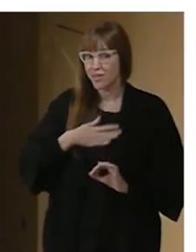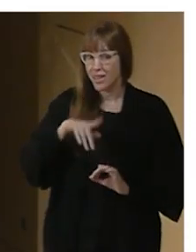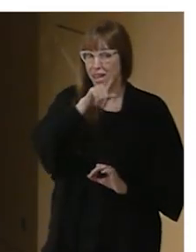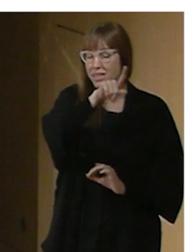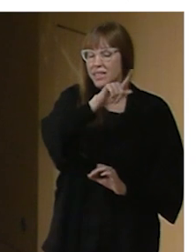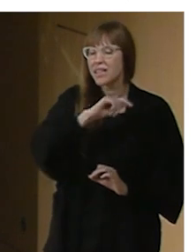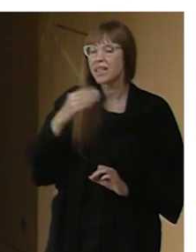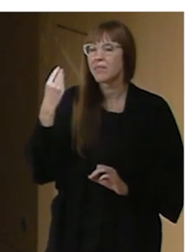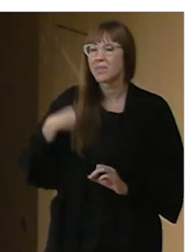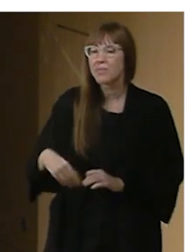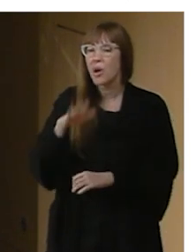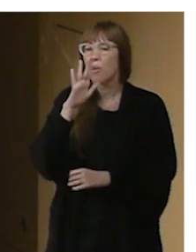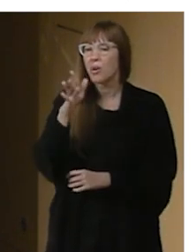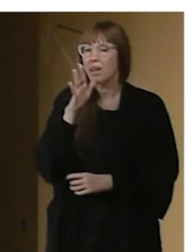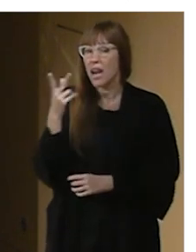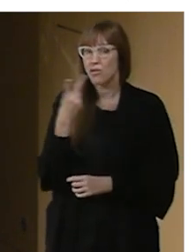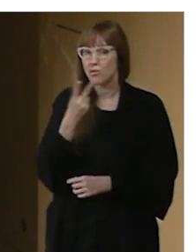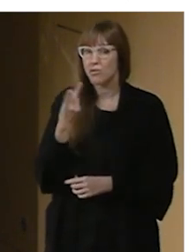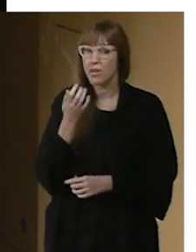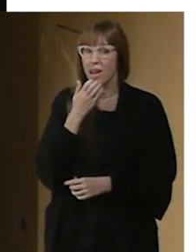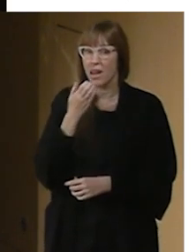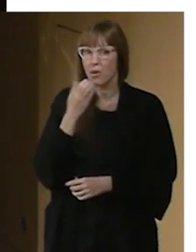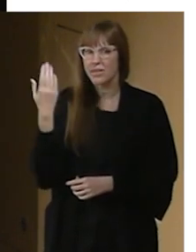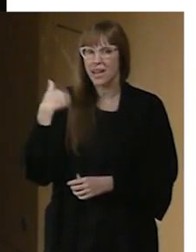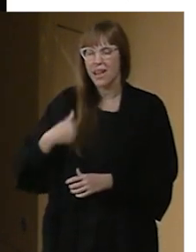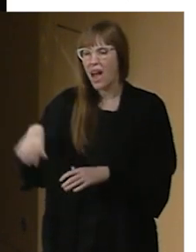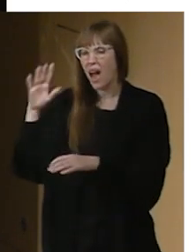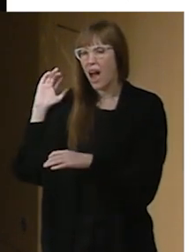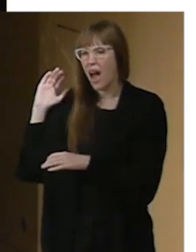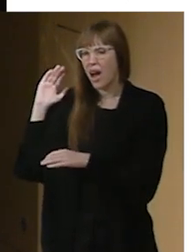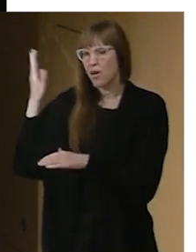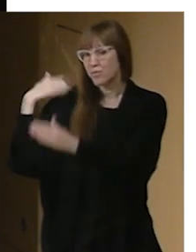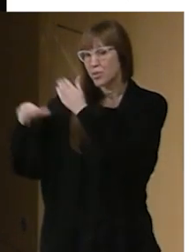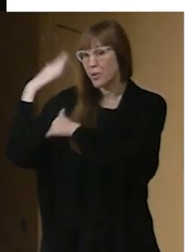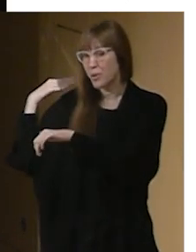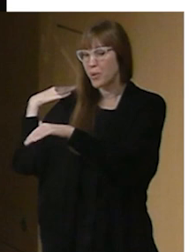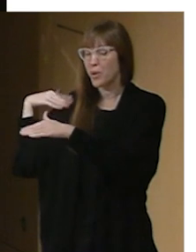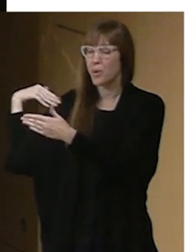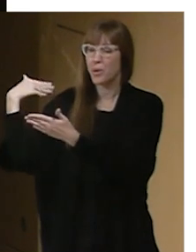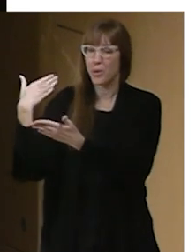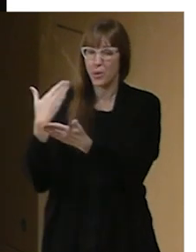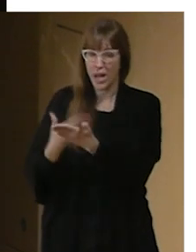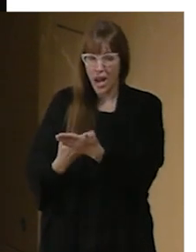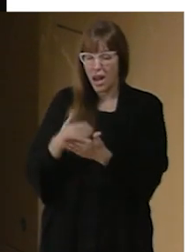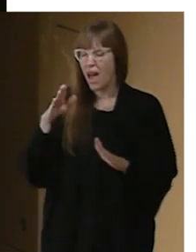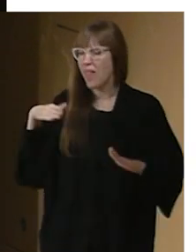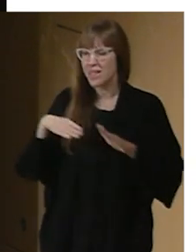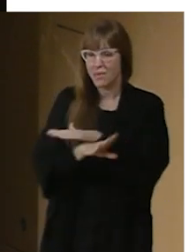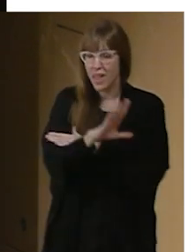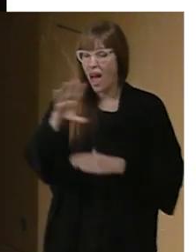porque son ejemplos que ya llevan muchos años que tienen la accesibilidad y la inclusión absolutamente